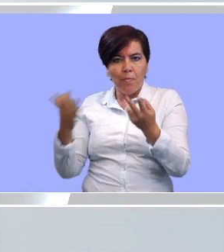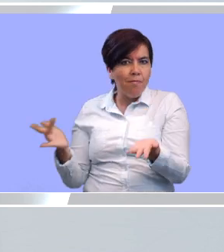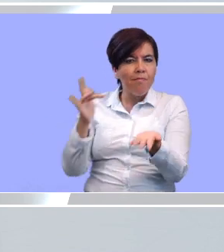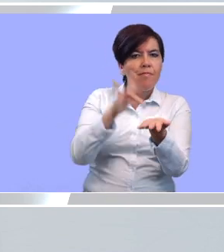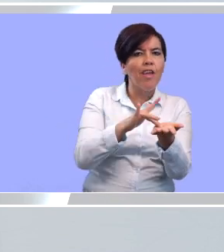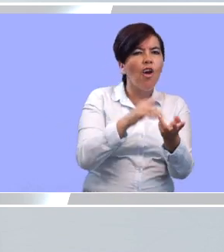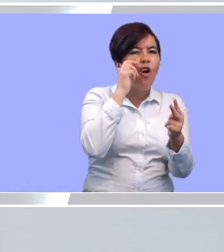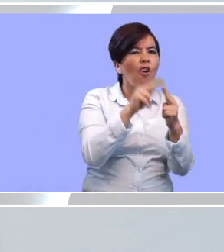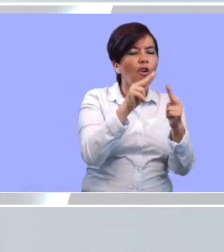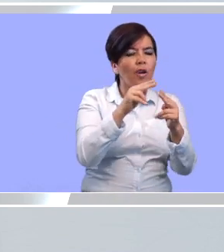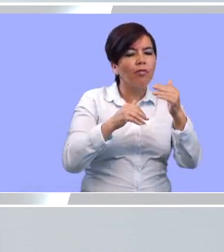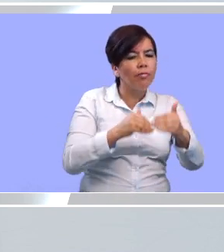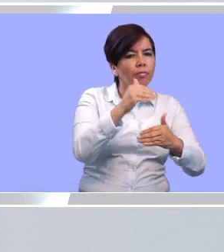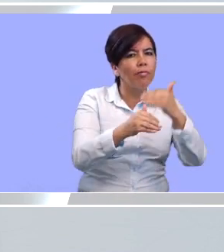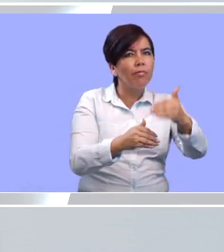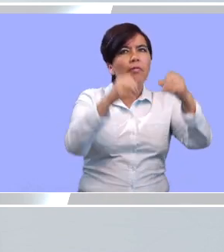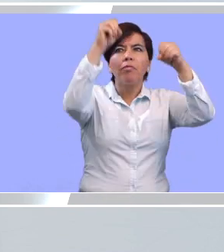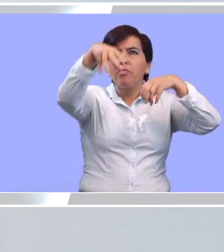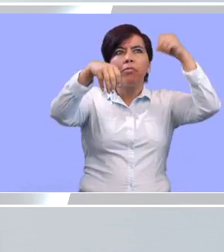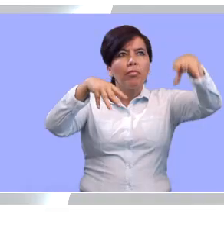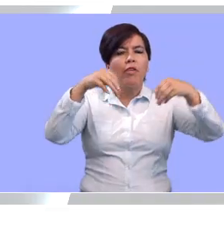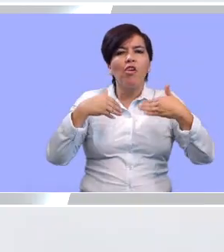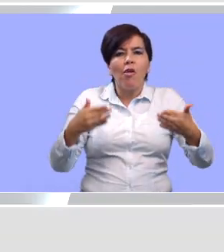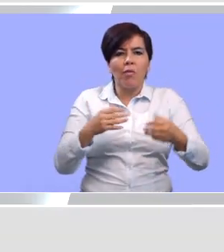conozcan también nuestros procesos de electrificación rural.